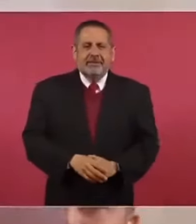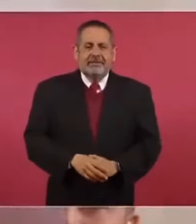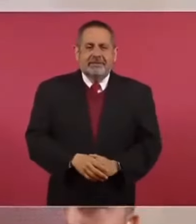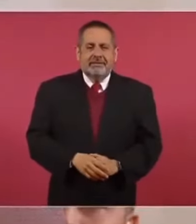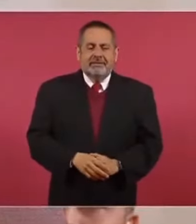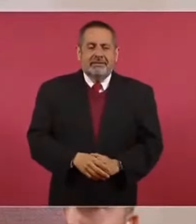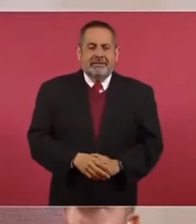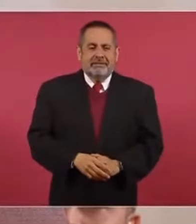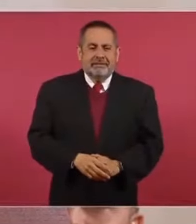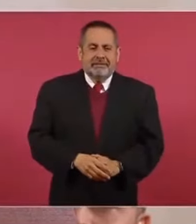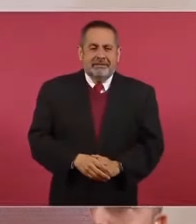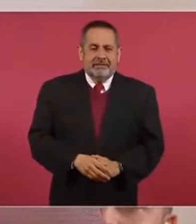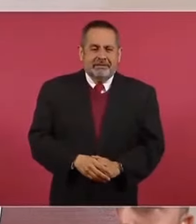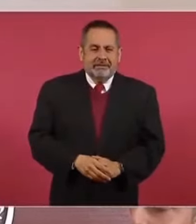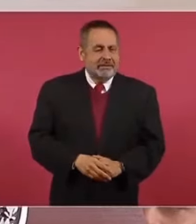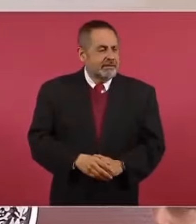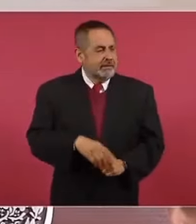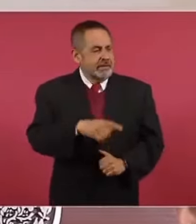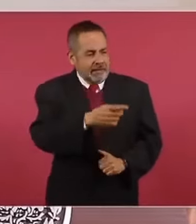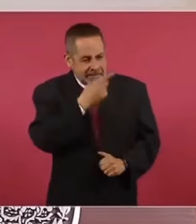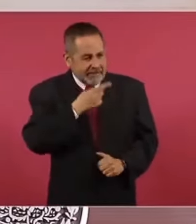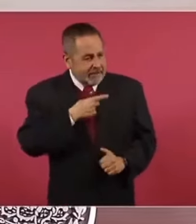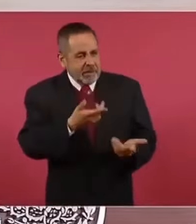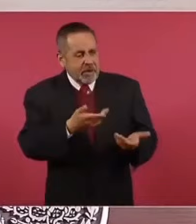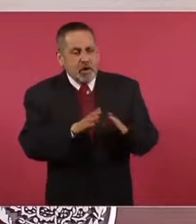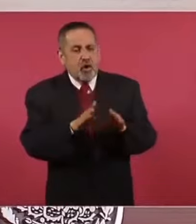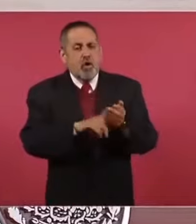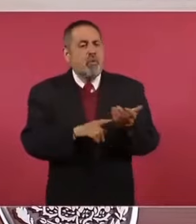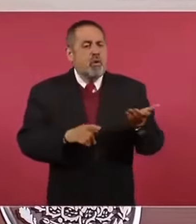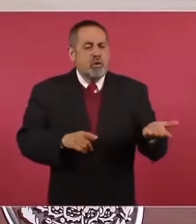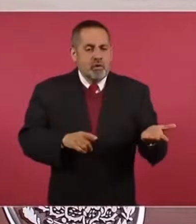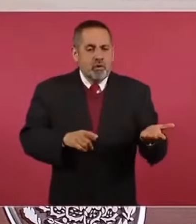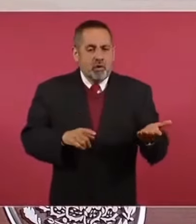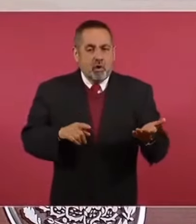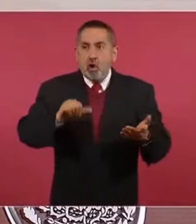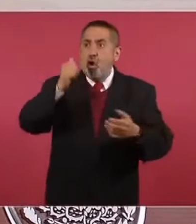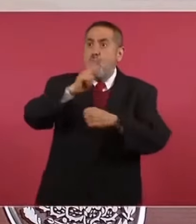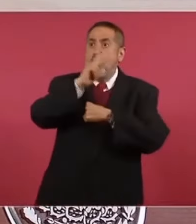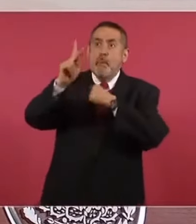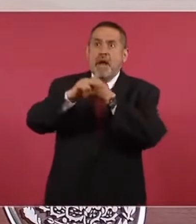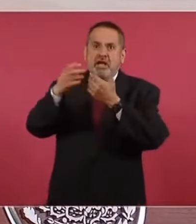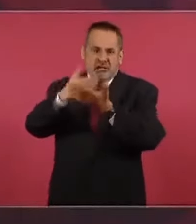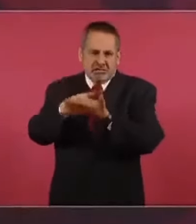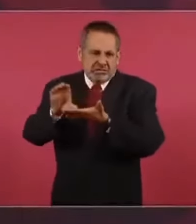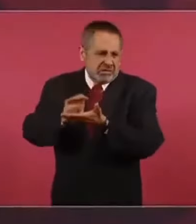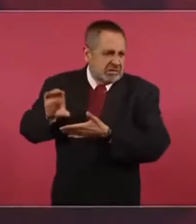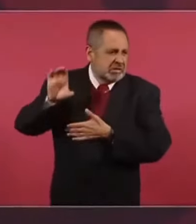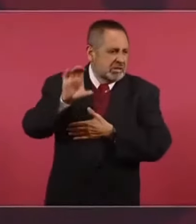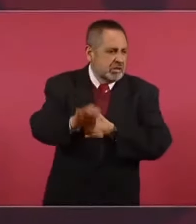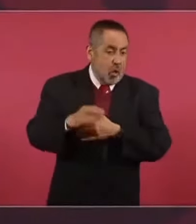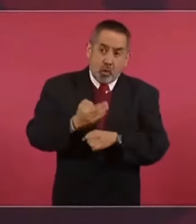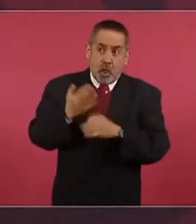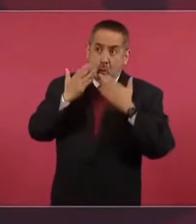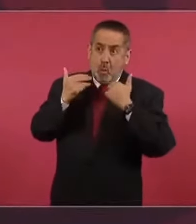Cómo lograr de que llegue la inversión extranjera, que no está llegando.